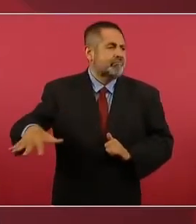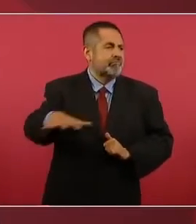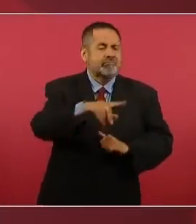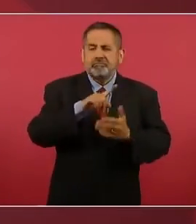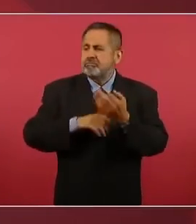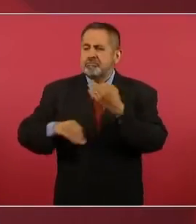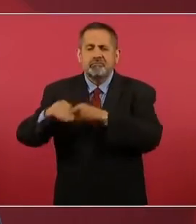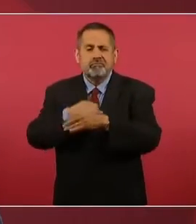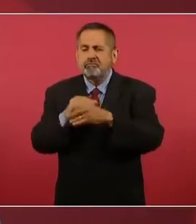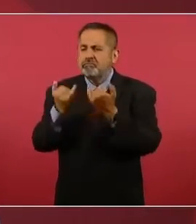Pero no